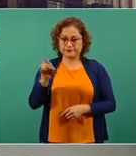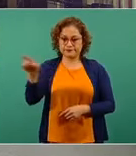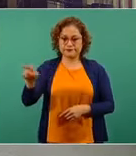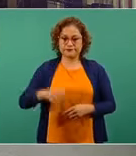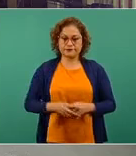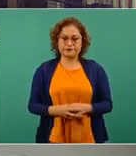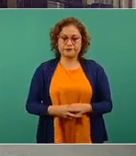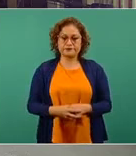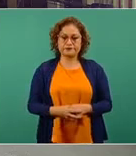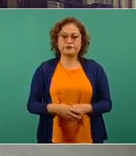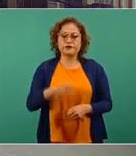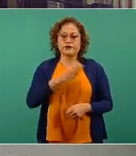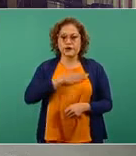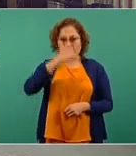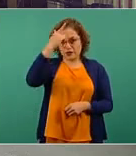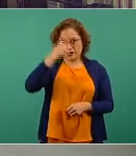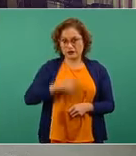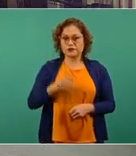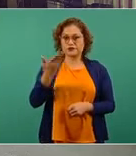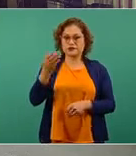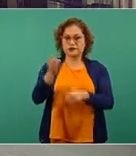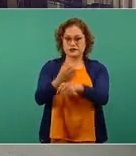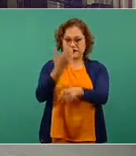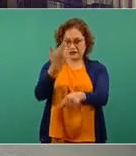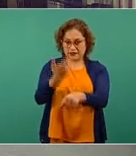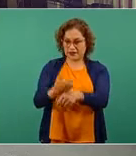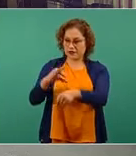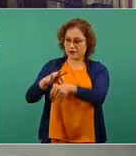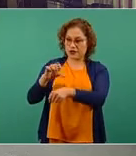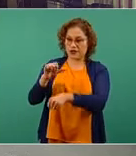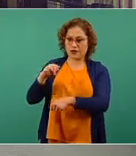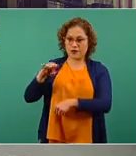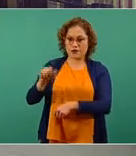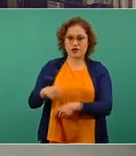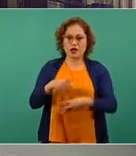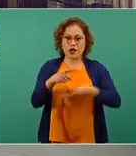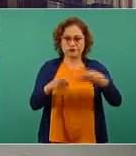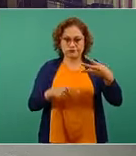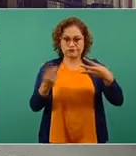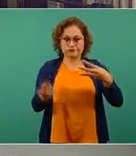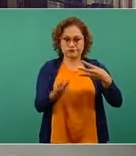Buenas noches, subsecretario. Doctora Lomía, muy buenas noches. Tres preguntas rápidamente. La primera,